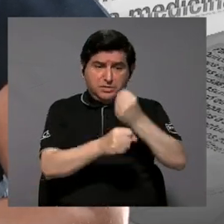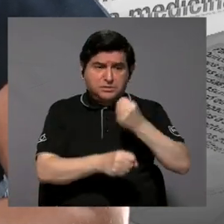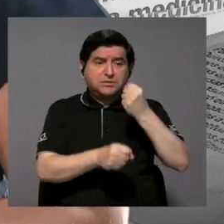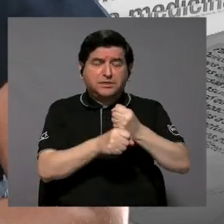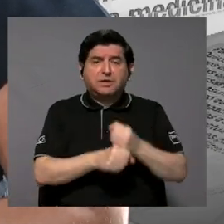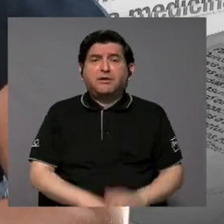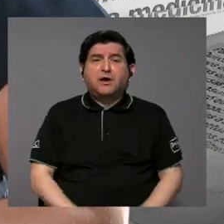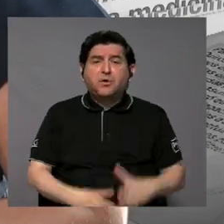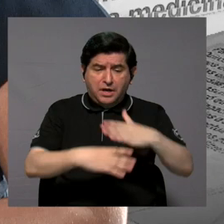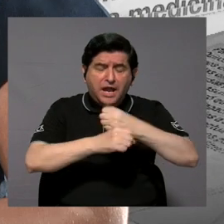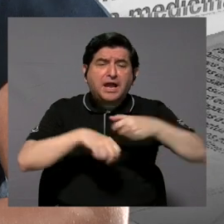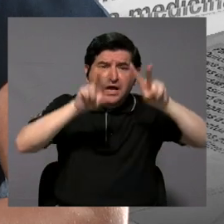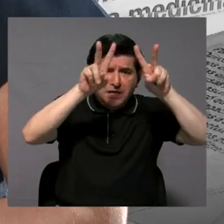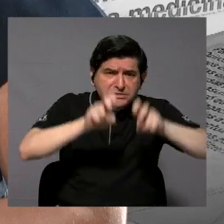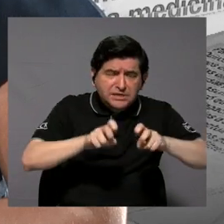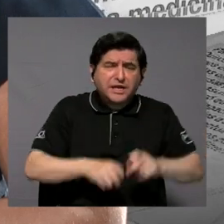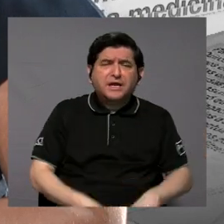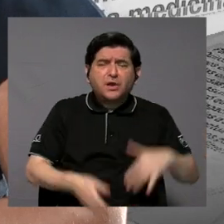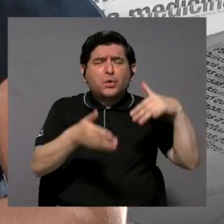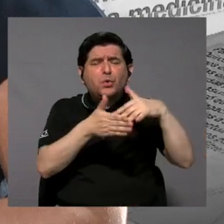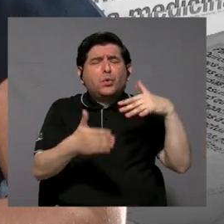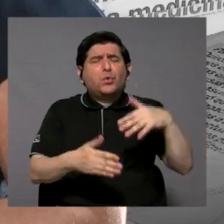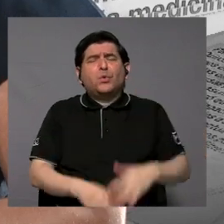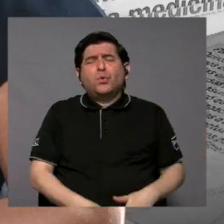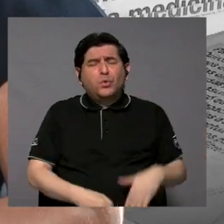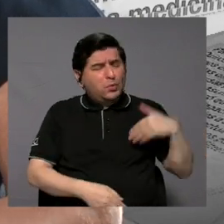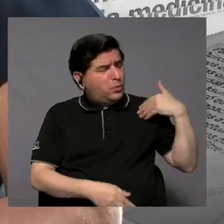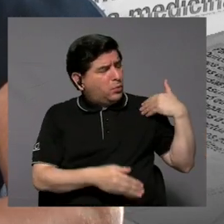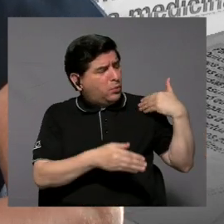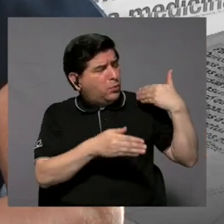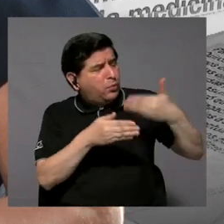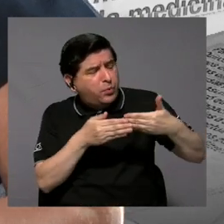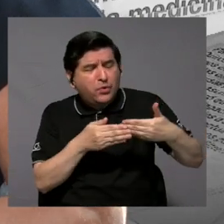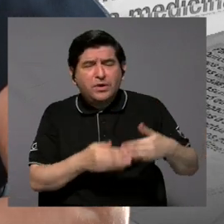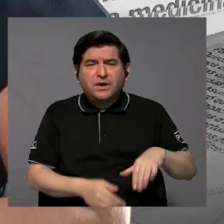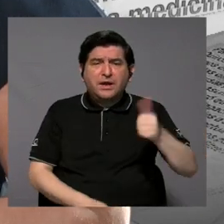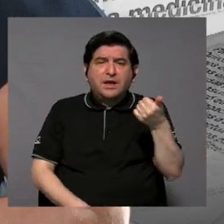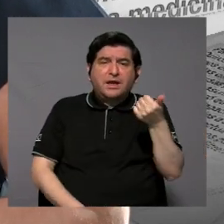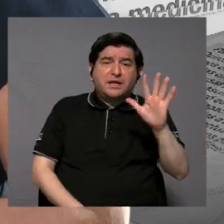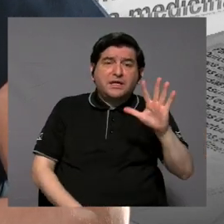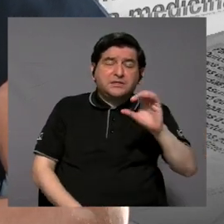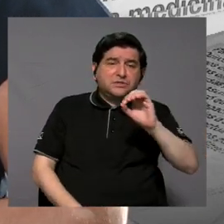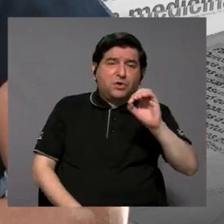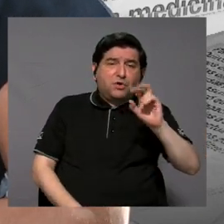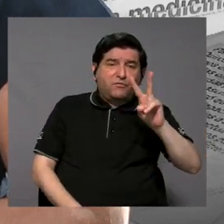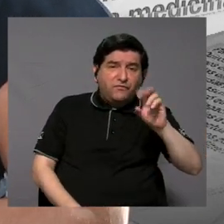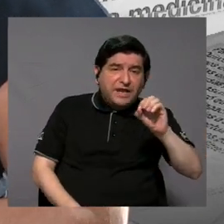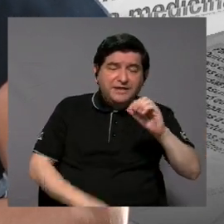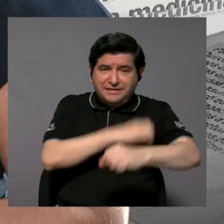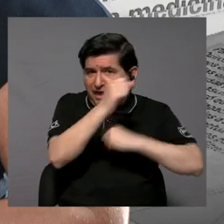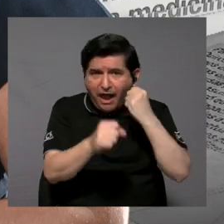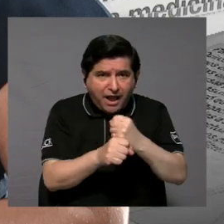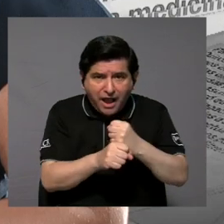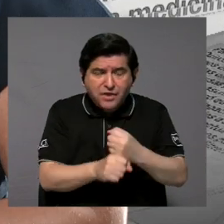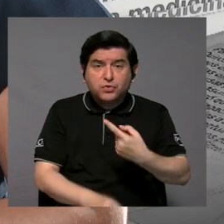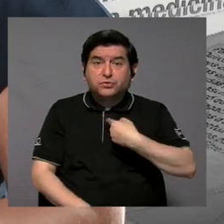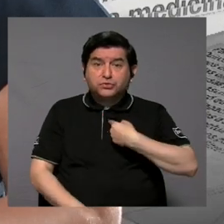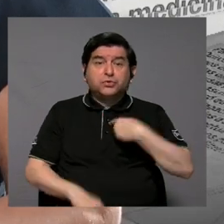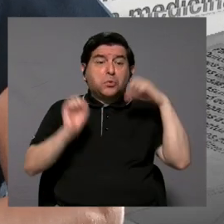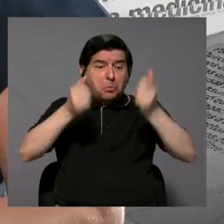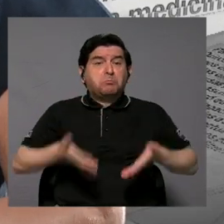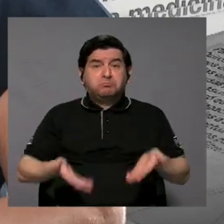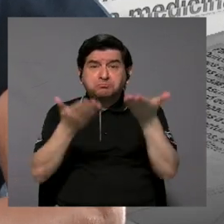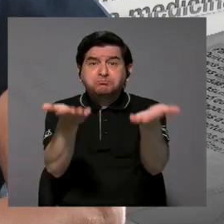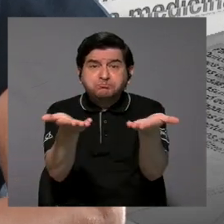nos dedicamos a hacer pruebas, que nos hemos venido preparando durante muchísimos años, ya 15, 20 años, ¿verdad? Y que eso, pues, uno